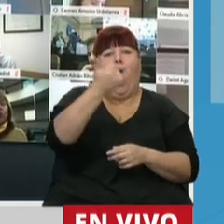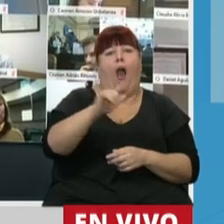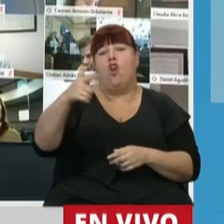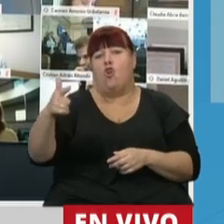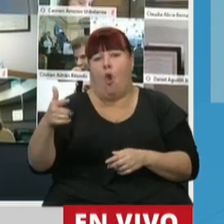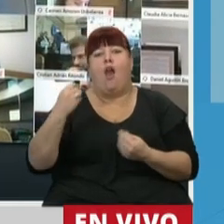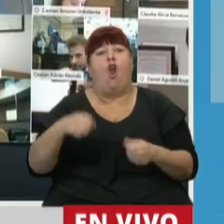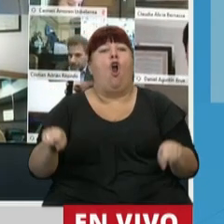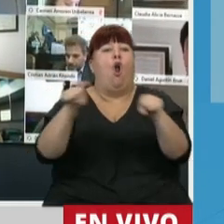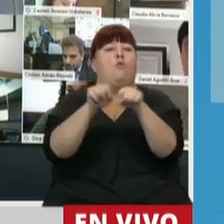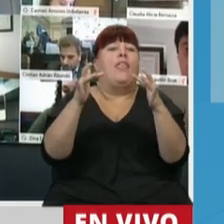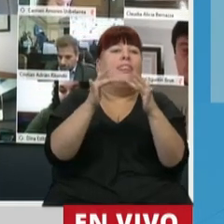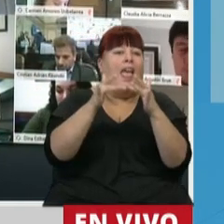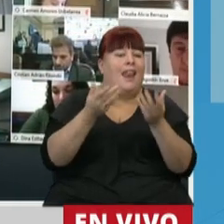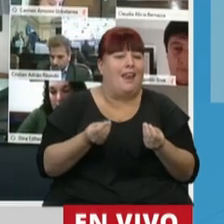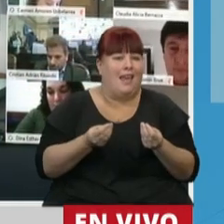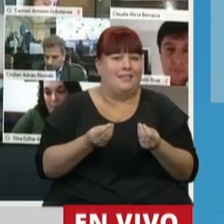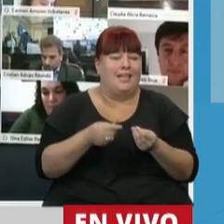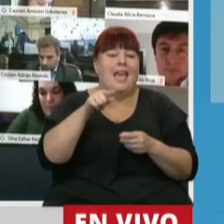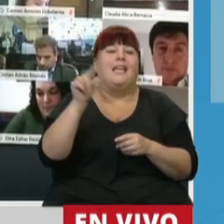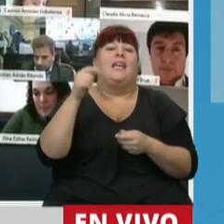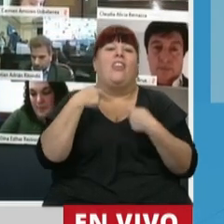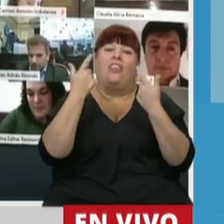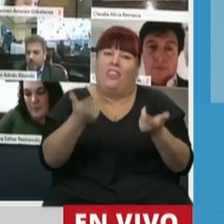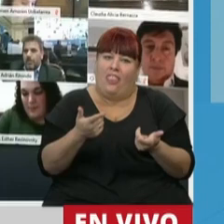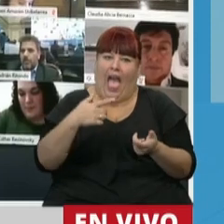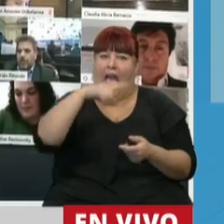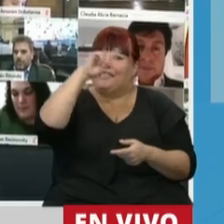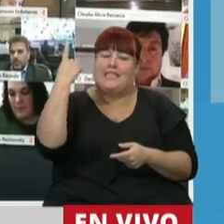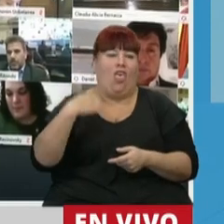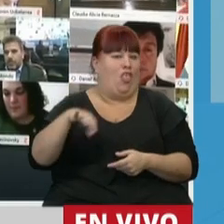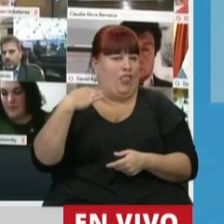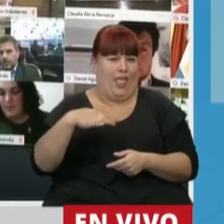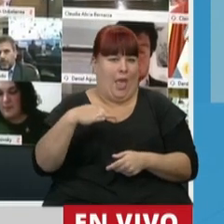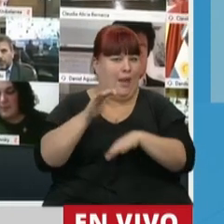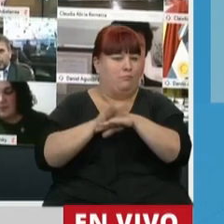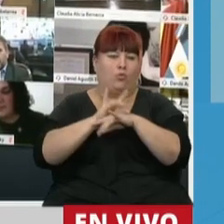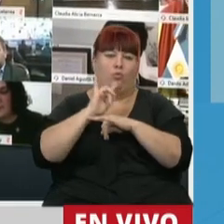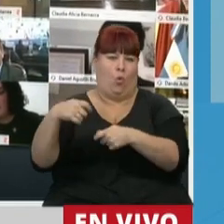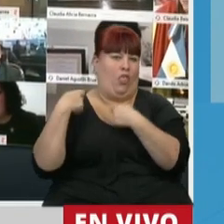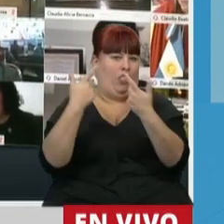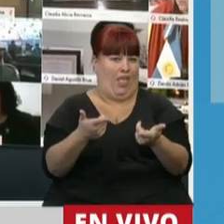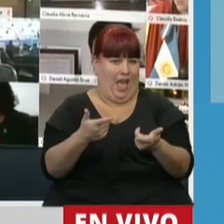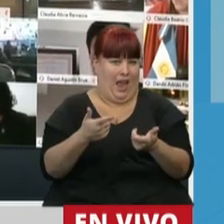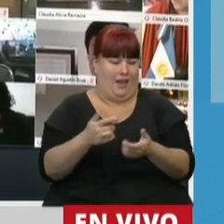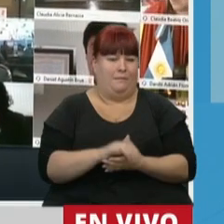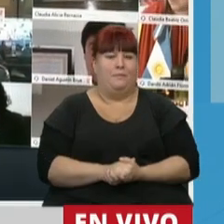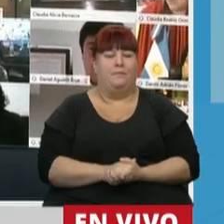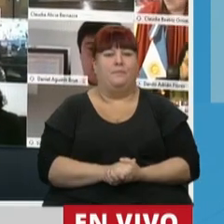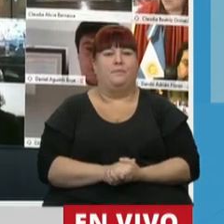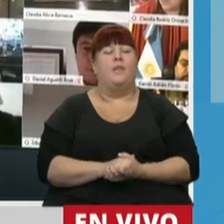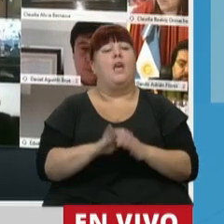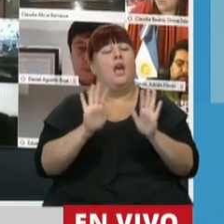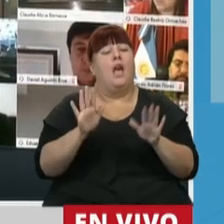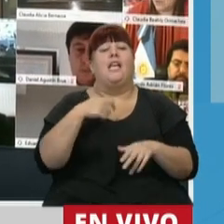y la conectividad como una provisión que el Estado tiene responsabilidad de ofrecer.